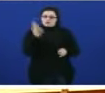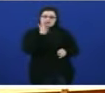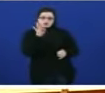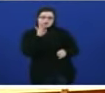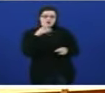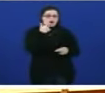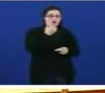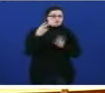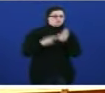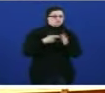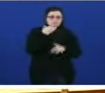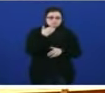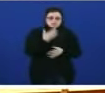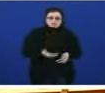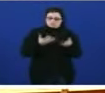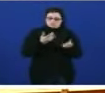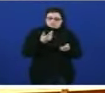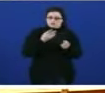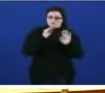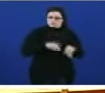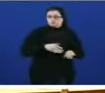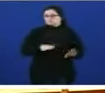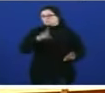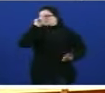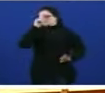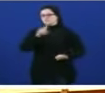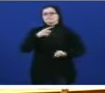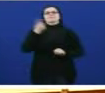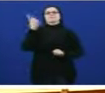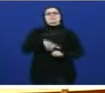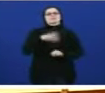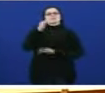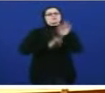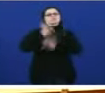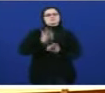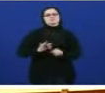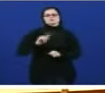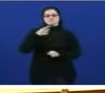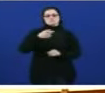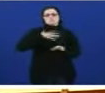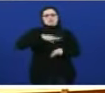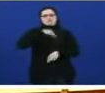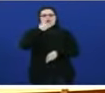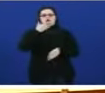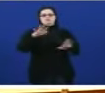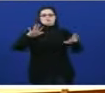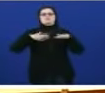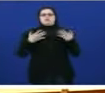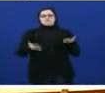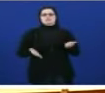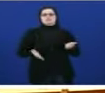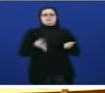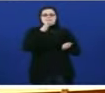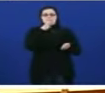se repasamos a estrutura da administración a luz dos seus primeiros orzamentos señoría levaremos alguna sorpresa porque